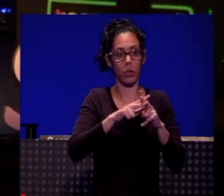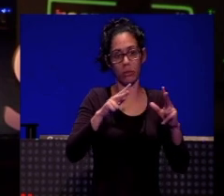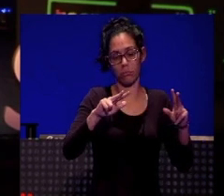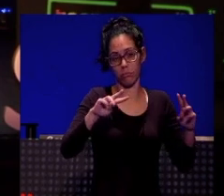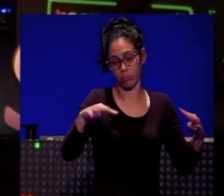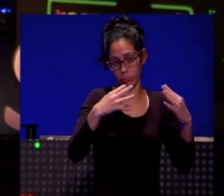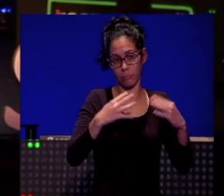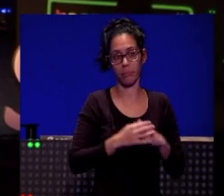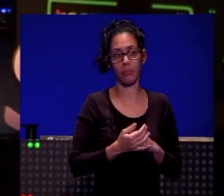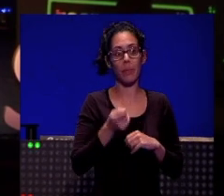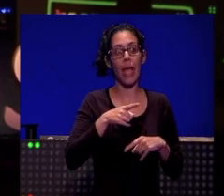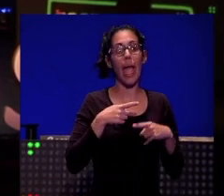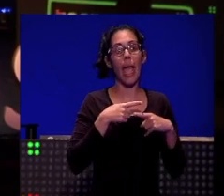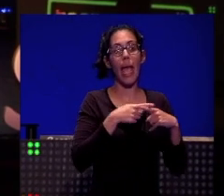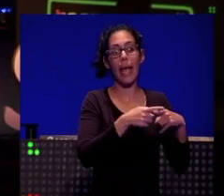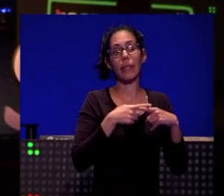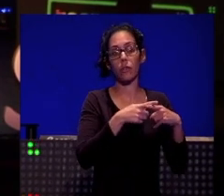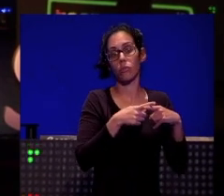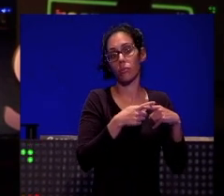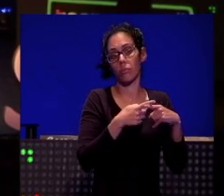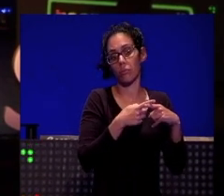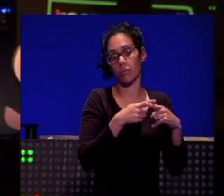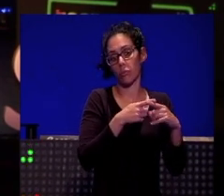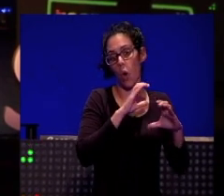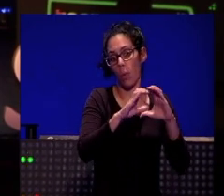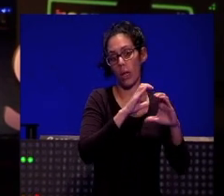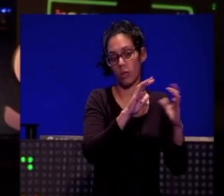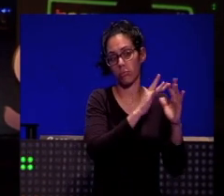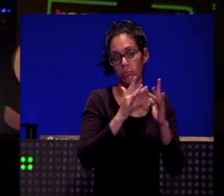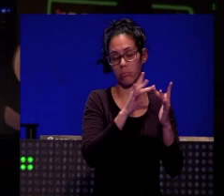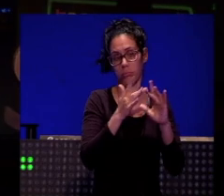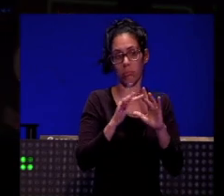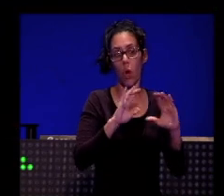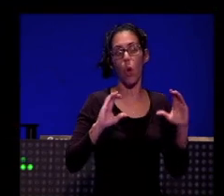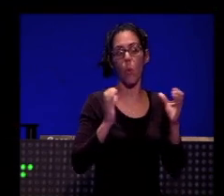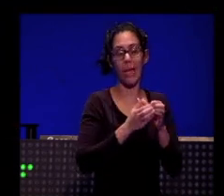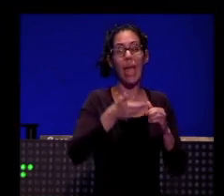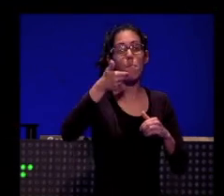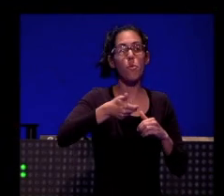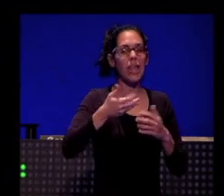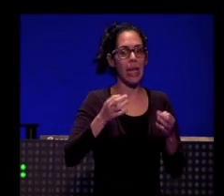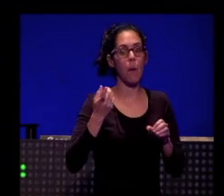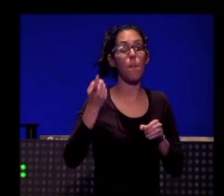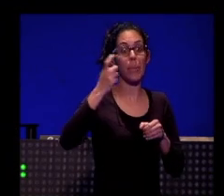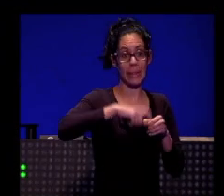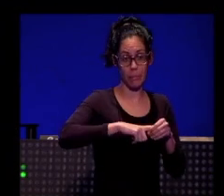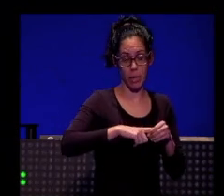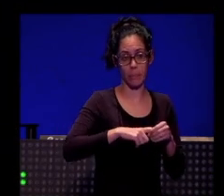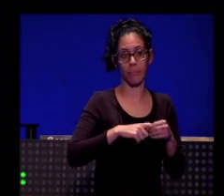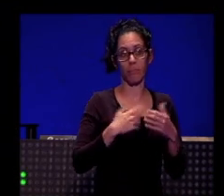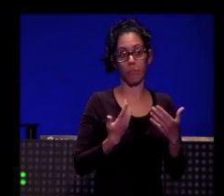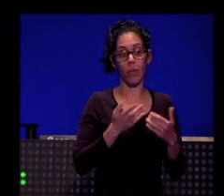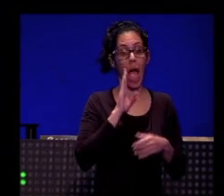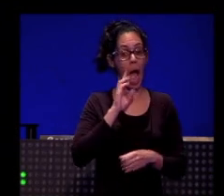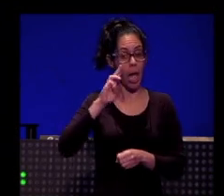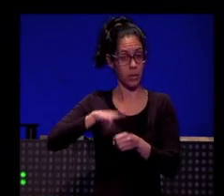interacción con la comunidad, lo digo siempre, es muy importante escuchar y también participar. Instagram, como he